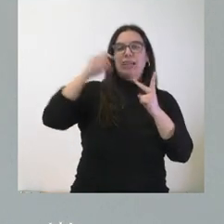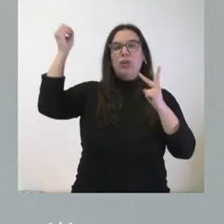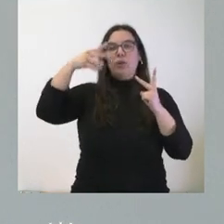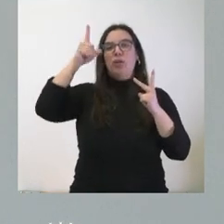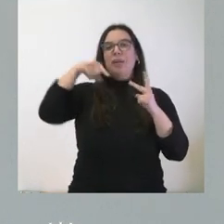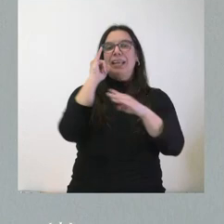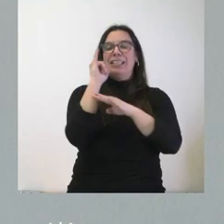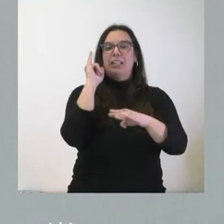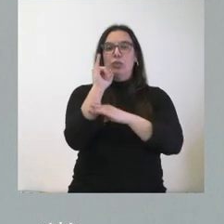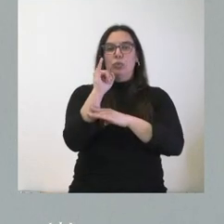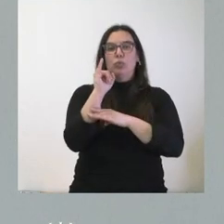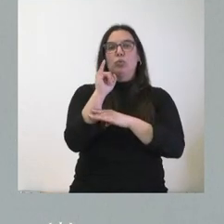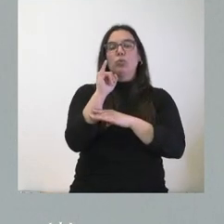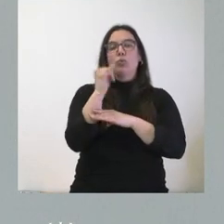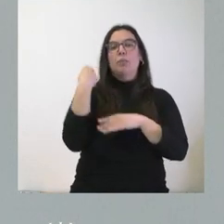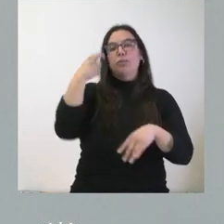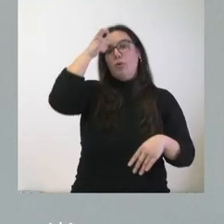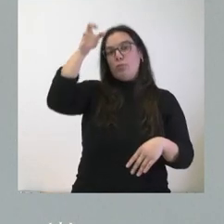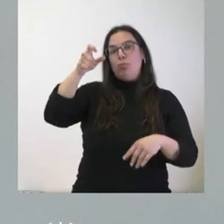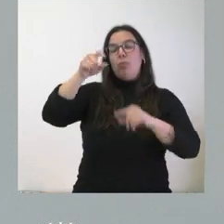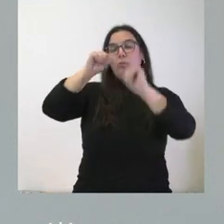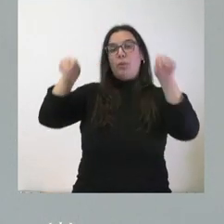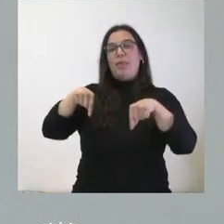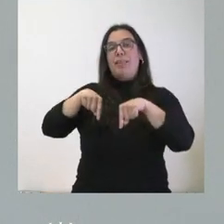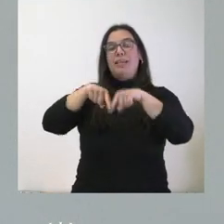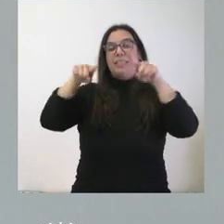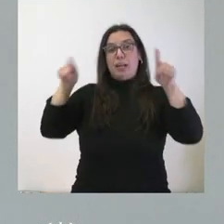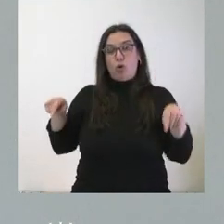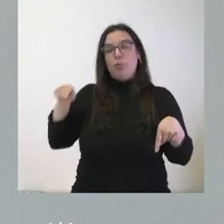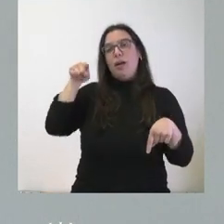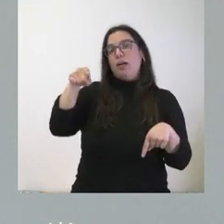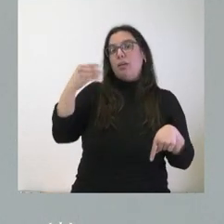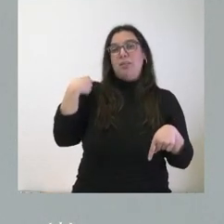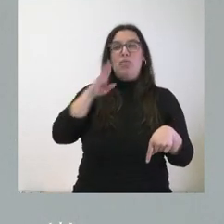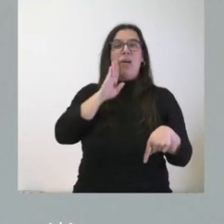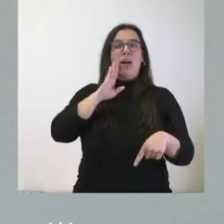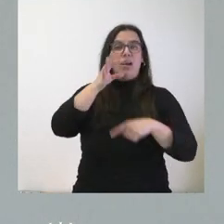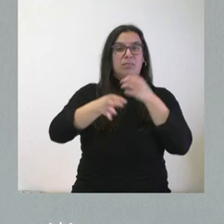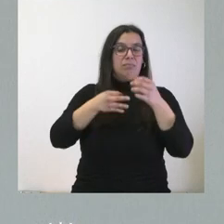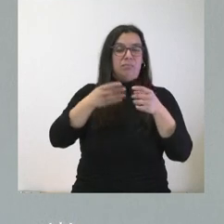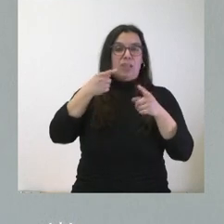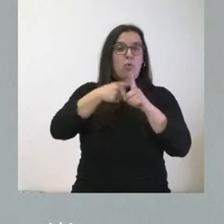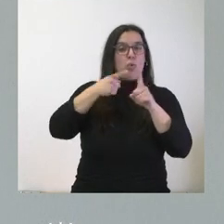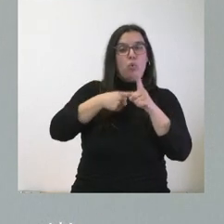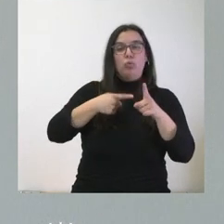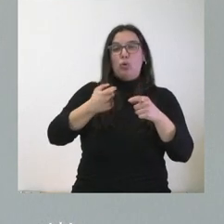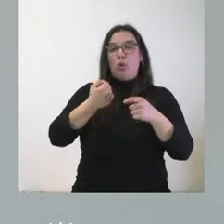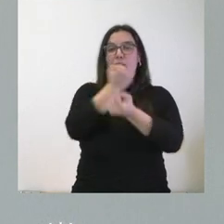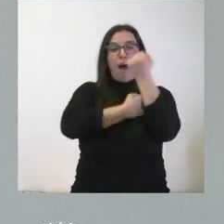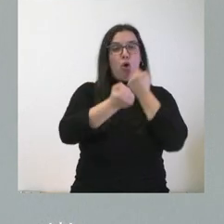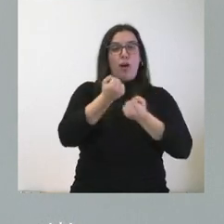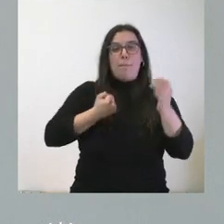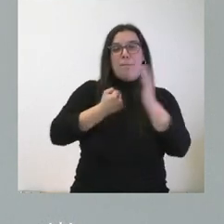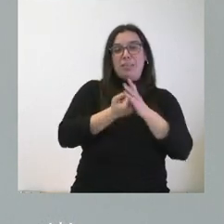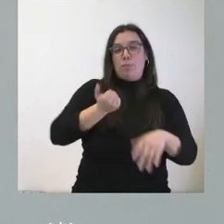Secundaria Andrés Laguna en Segovia. Se va en la dirección que hemos comentado alguna vez de eficiencia energética, de reducir los gastos y